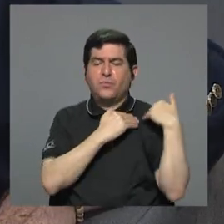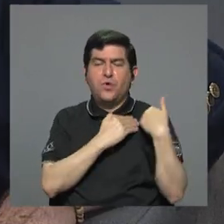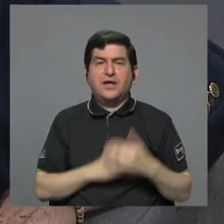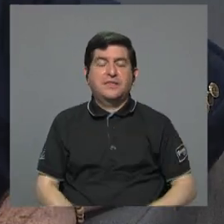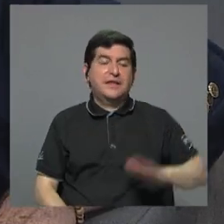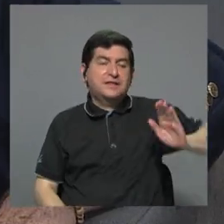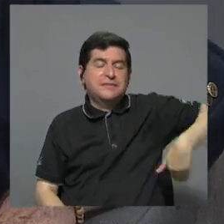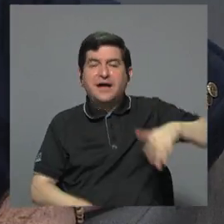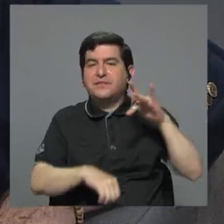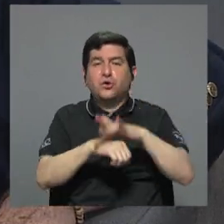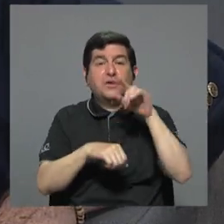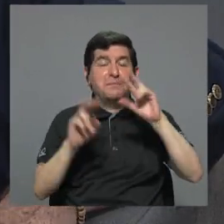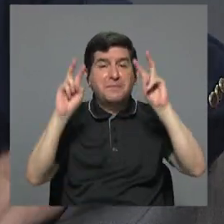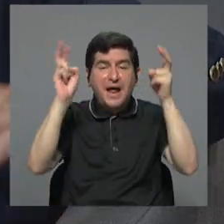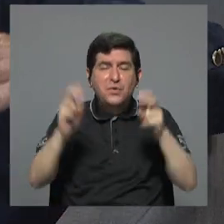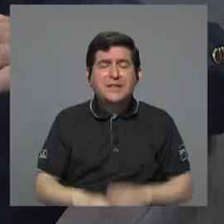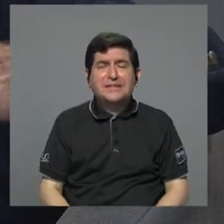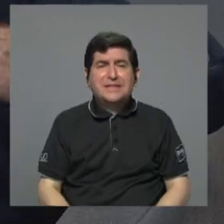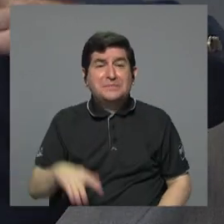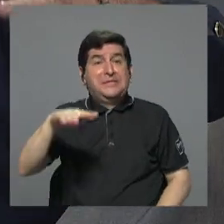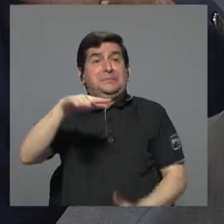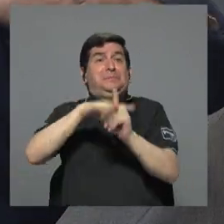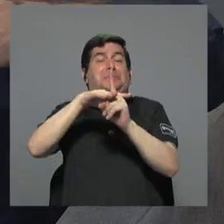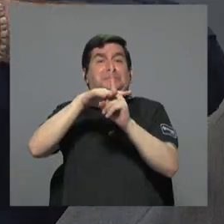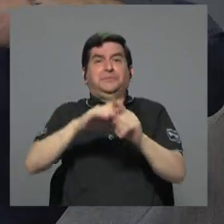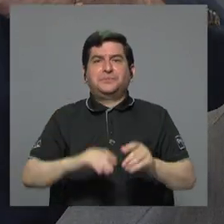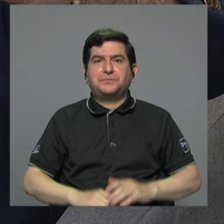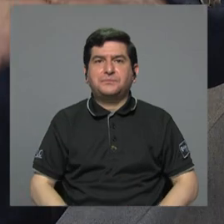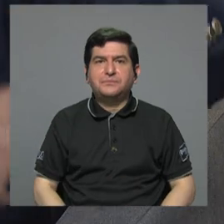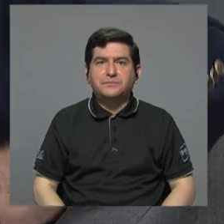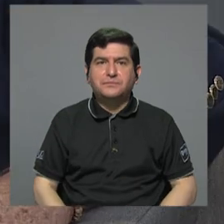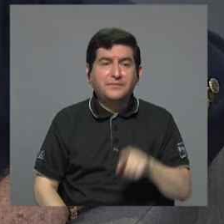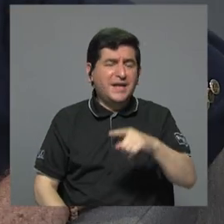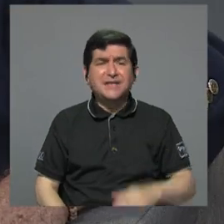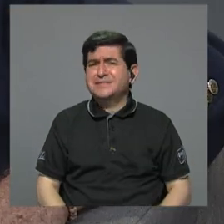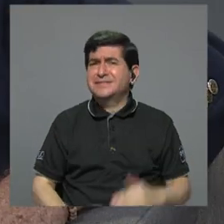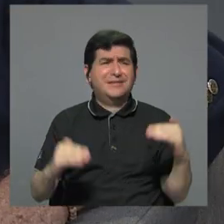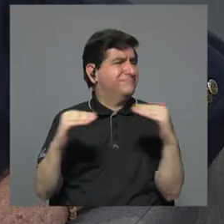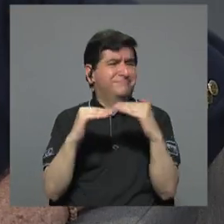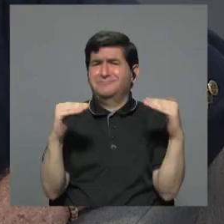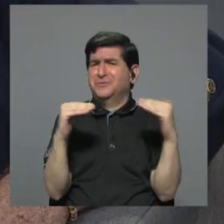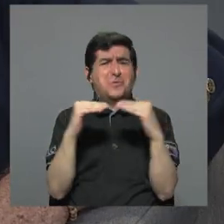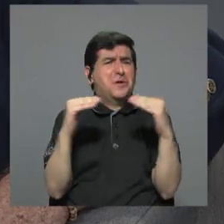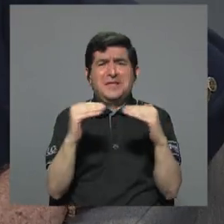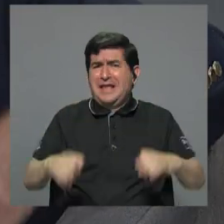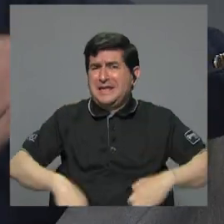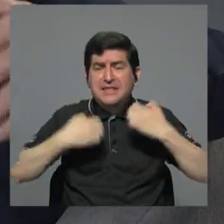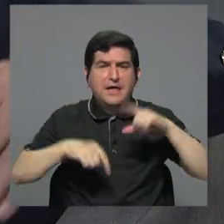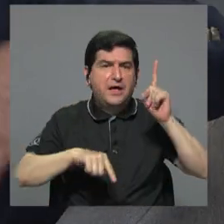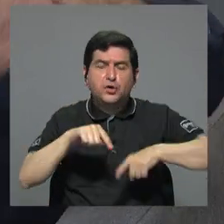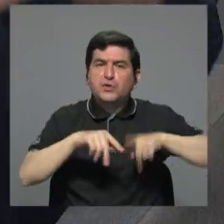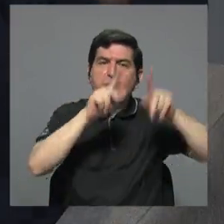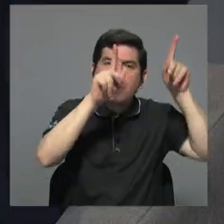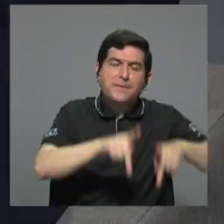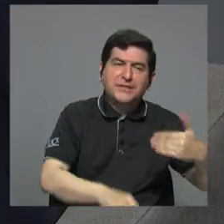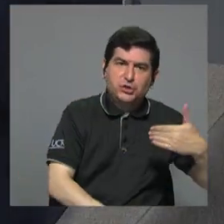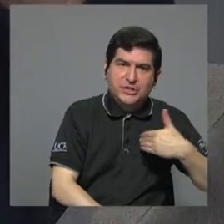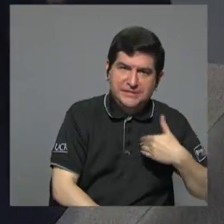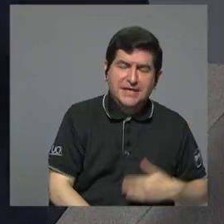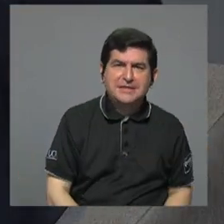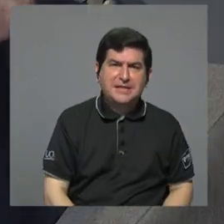pronto va a reventar. ¿Cuál tema? Este tema de esta inequidad. Es que no se vale que hay gente que tiene